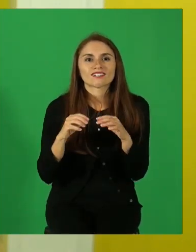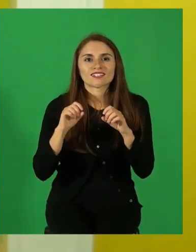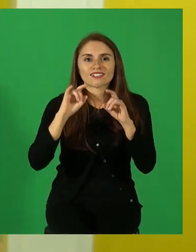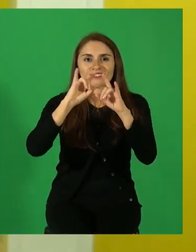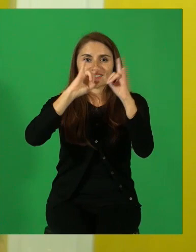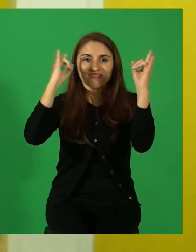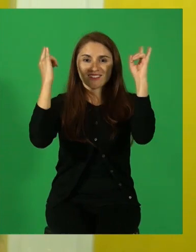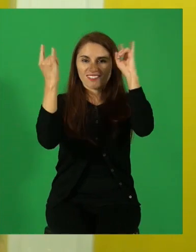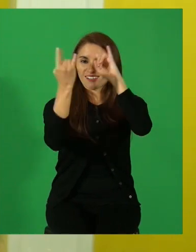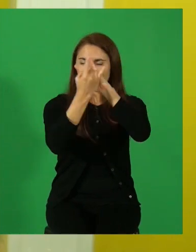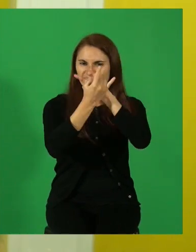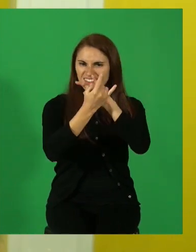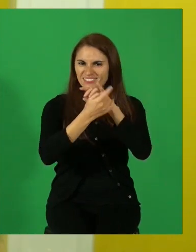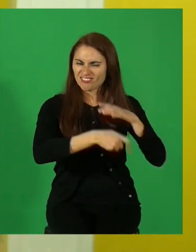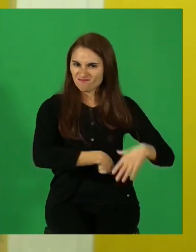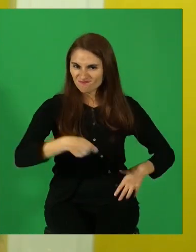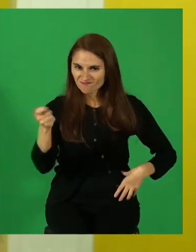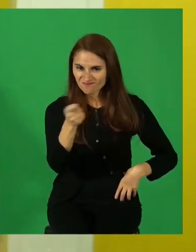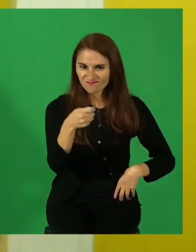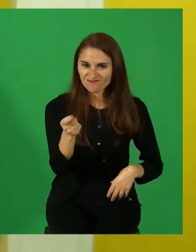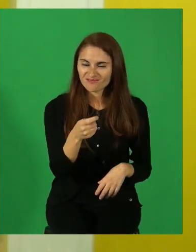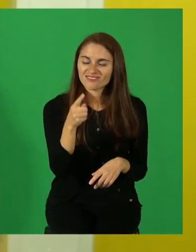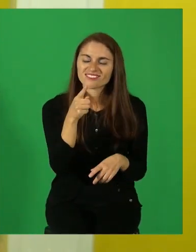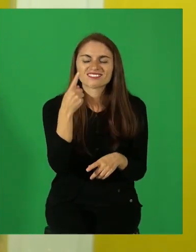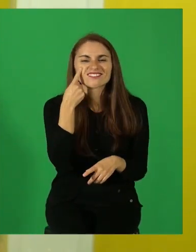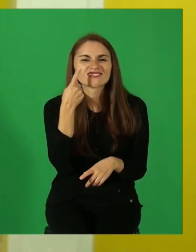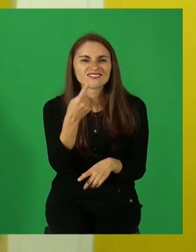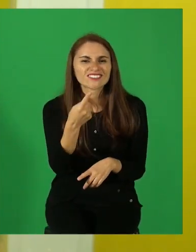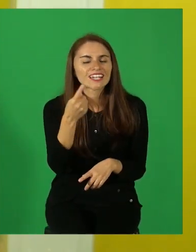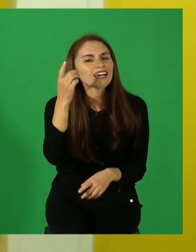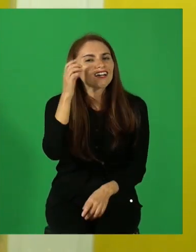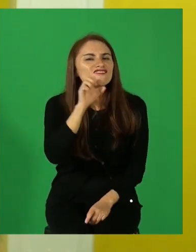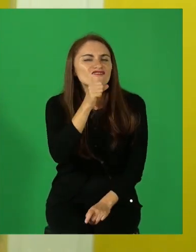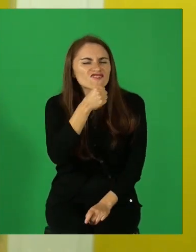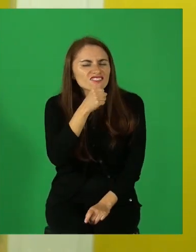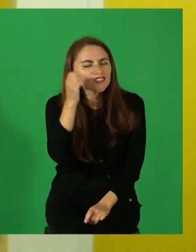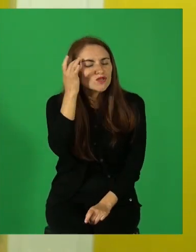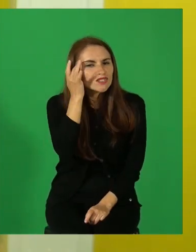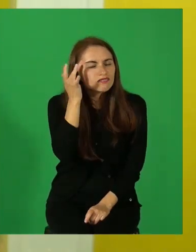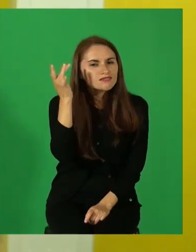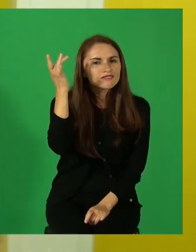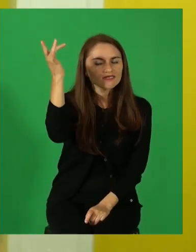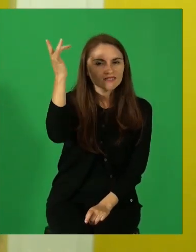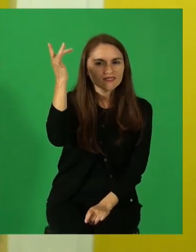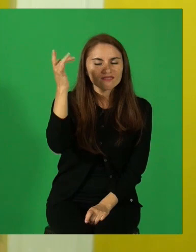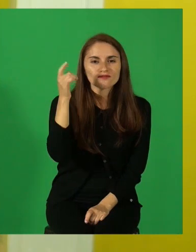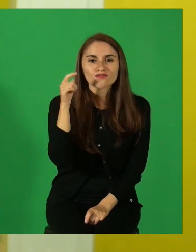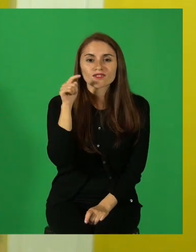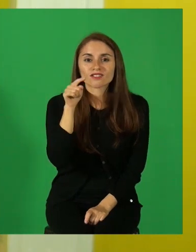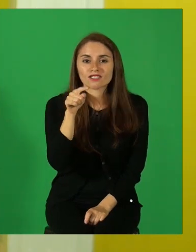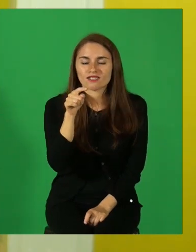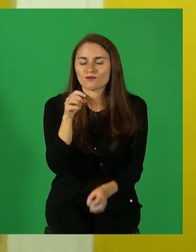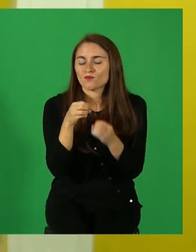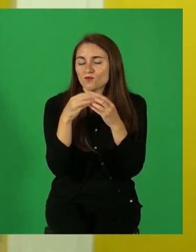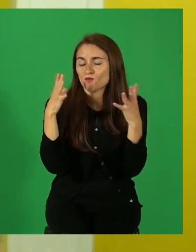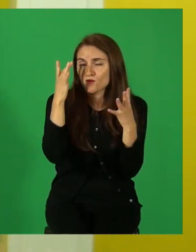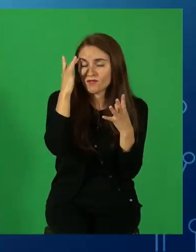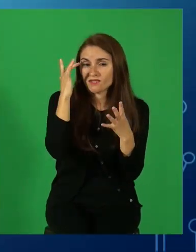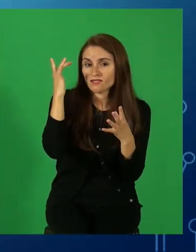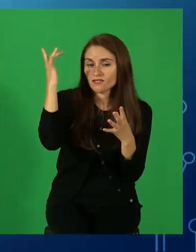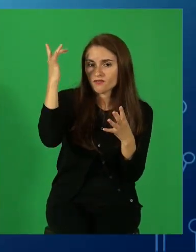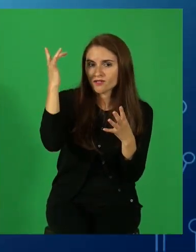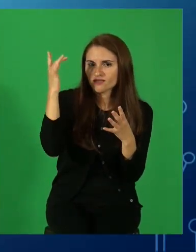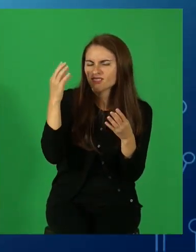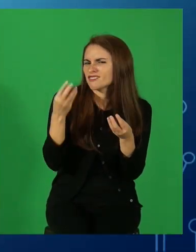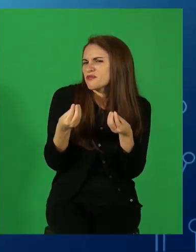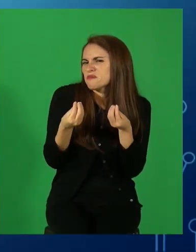él se va a caracterizar por ser un personaje sabio, un personaje que cuenta con sabiduría. ¿Para qué le